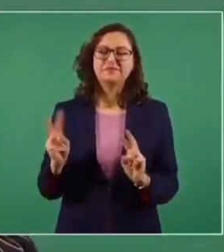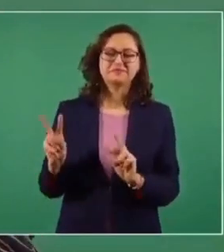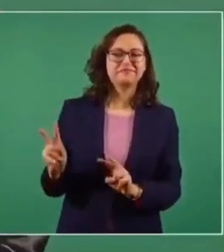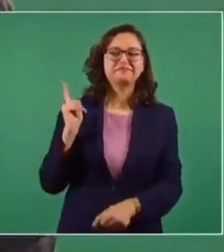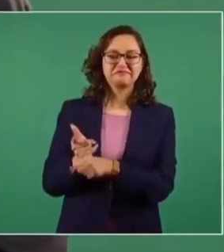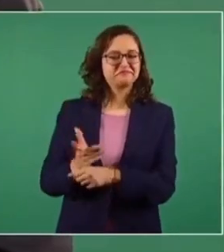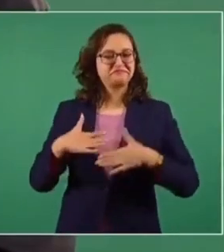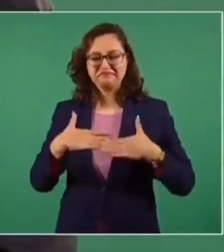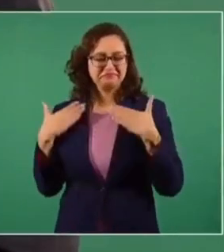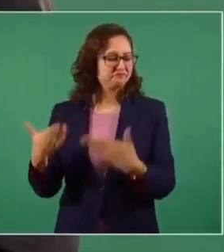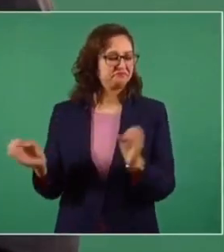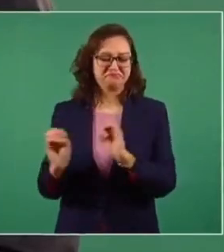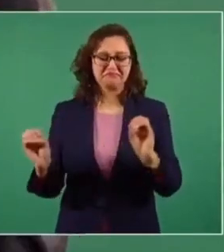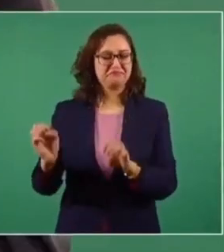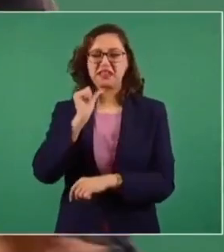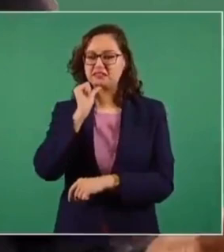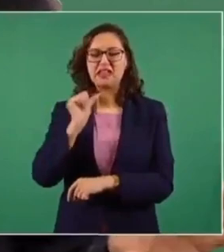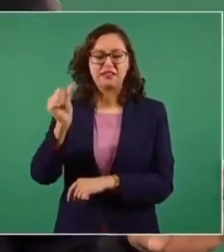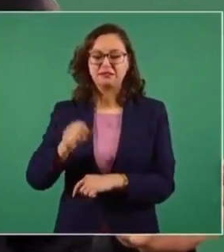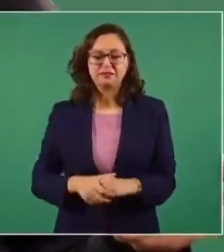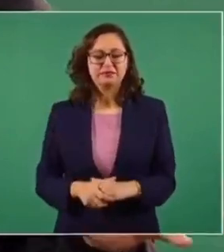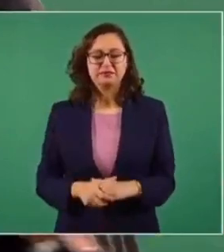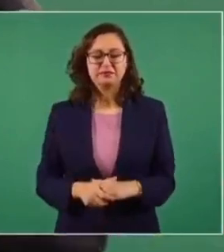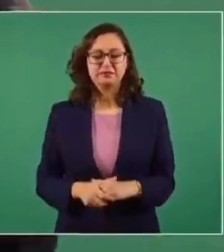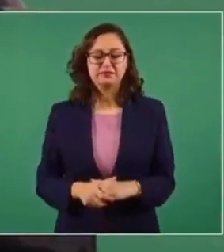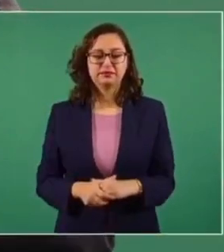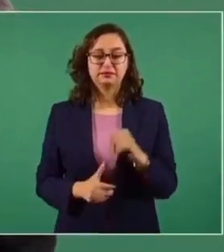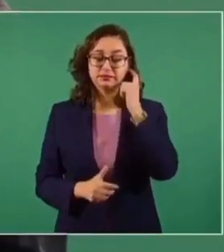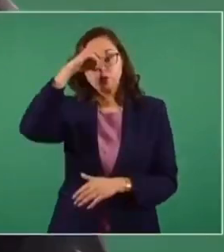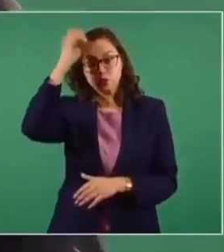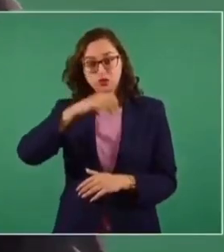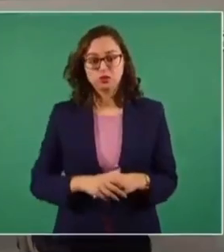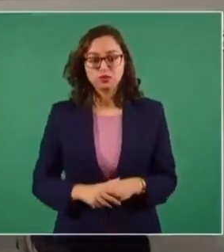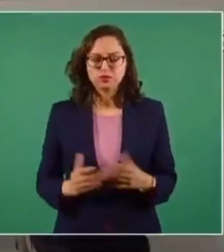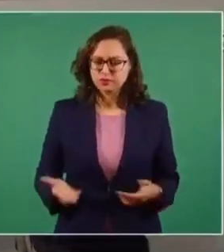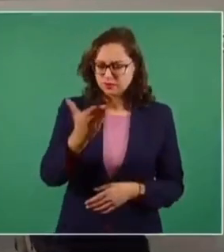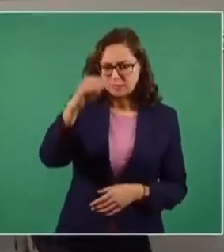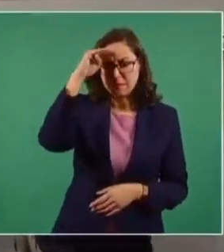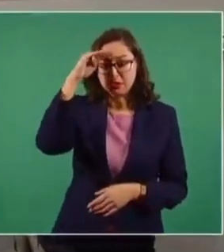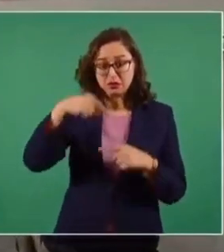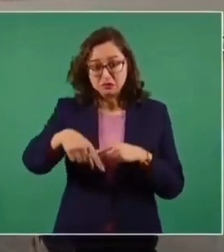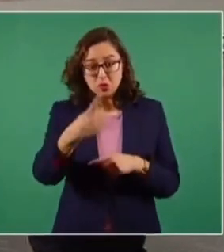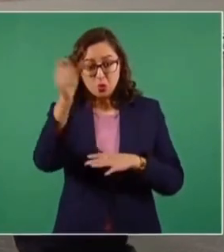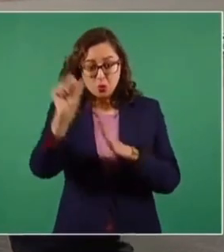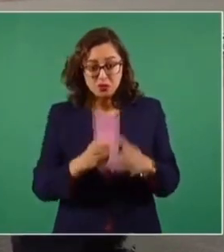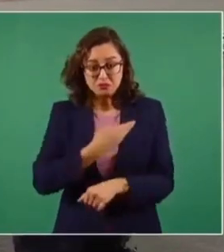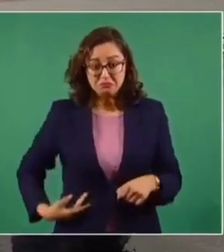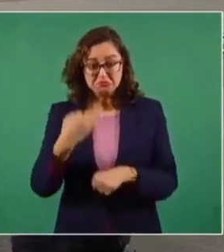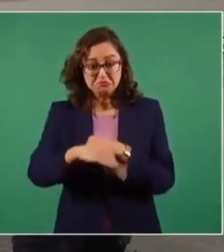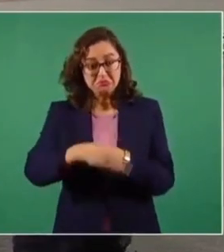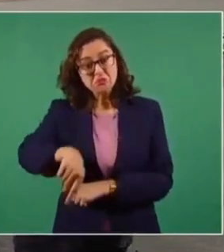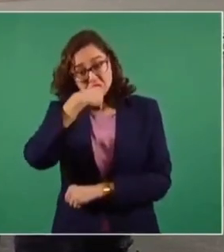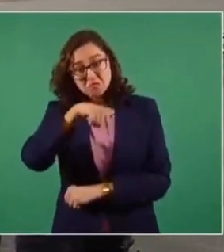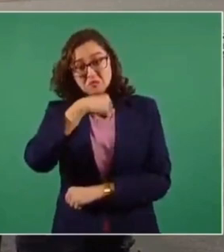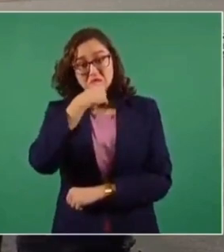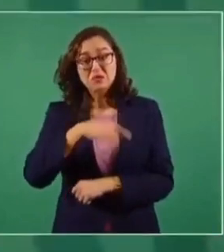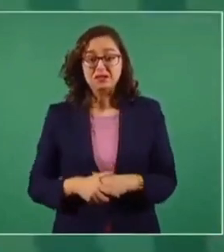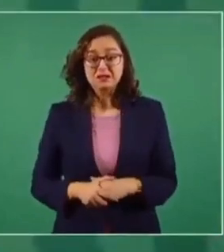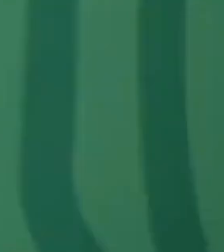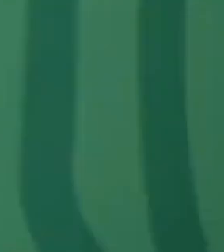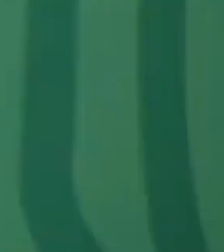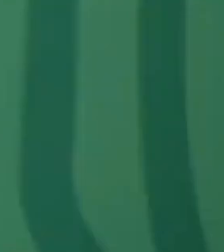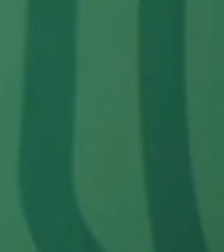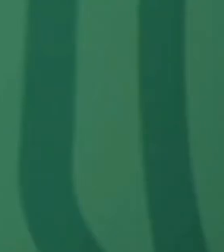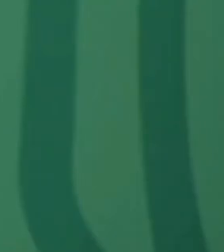tengo confianza. Lo mejor es una renovación. Entonces poner a un interino durante un mes no va a servir de nada. No, quiero